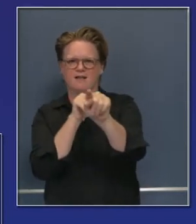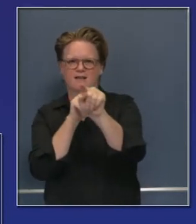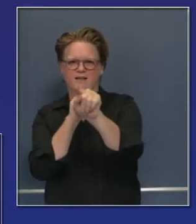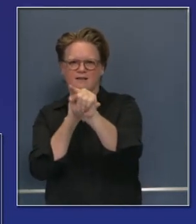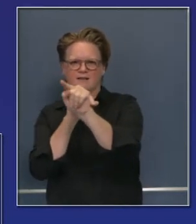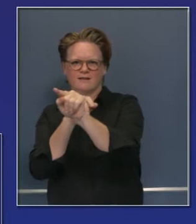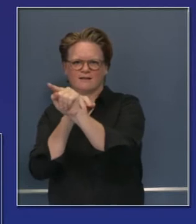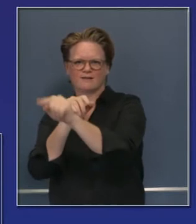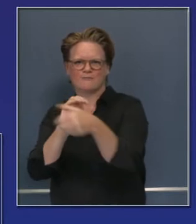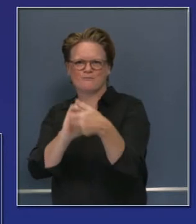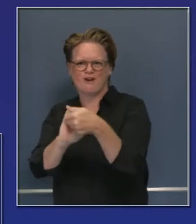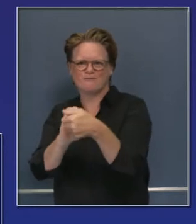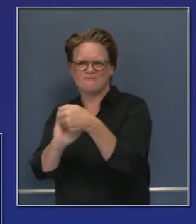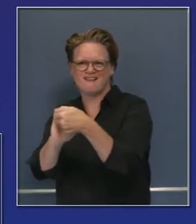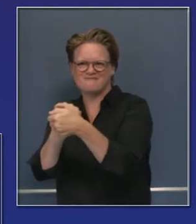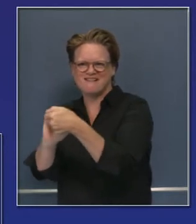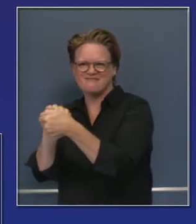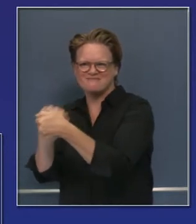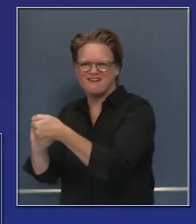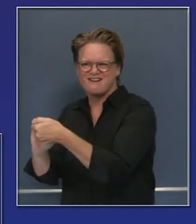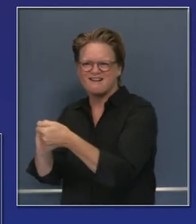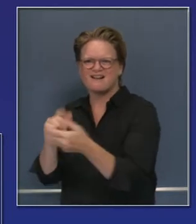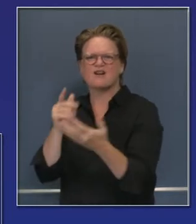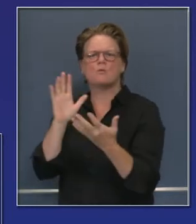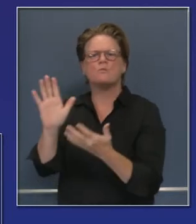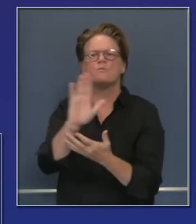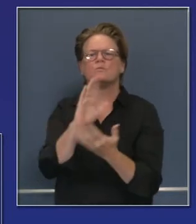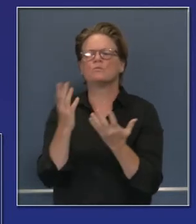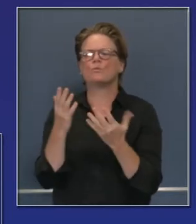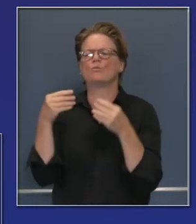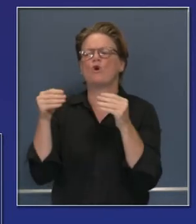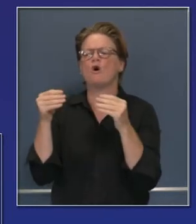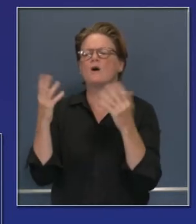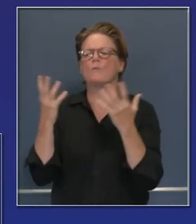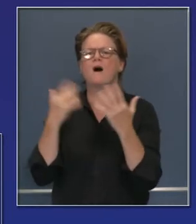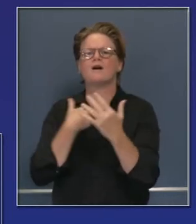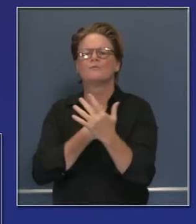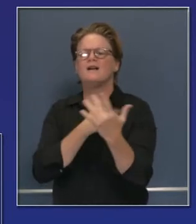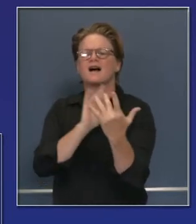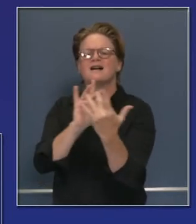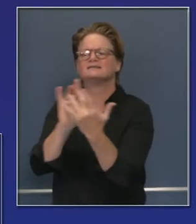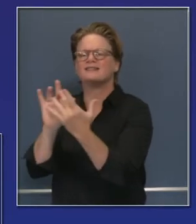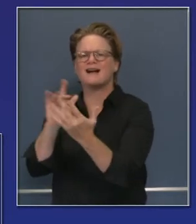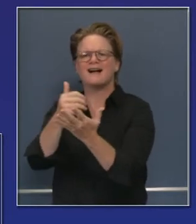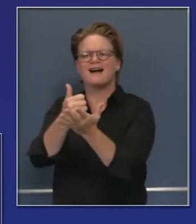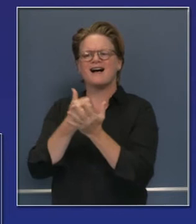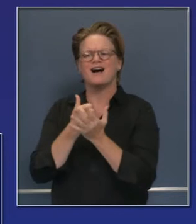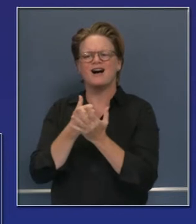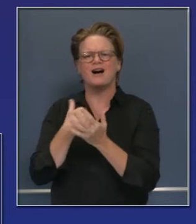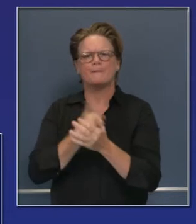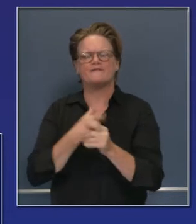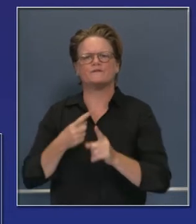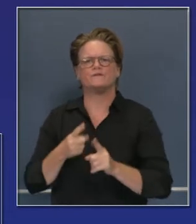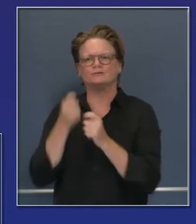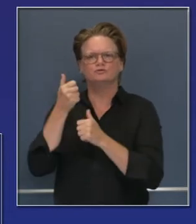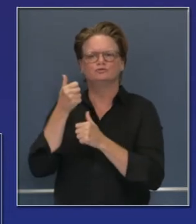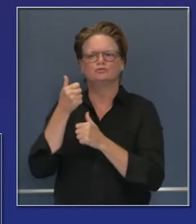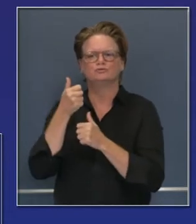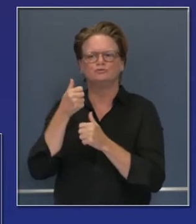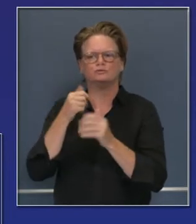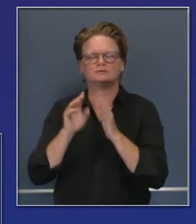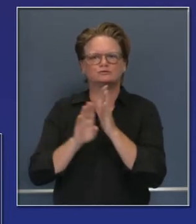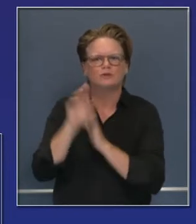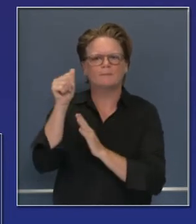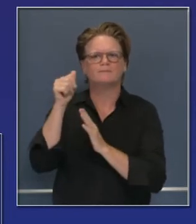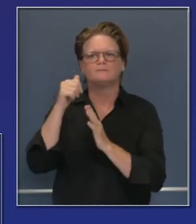maravilloso para conseguir a los proveedores de servicios y las empresas de tecnología. Le aseguro que ustedes verán quién más